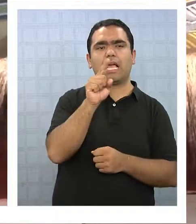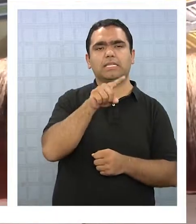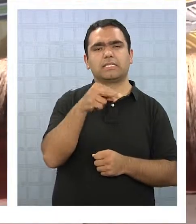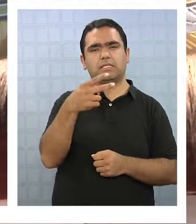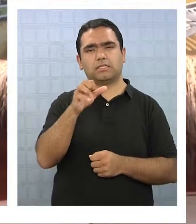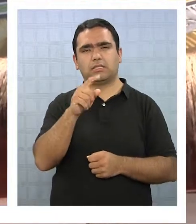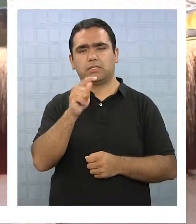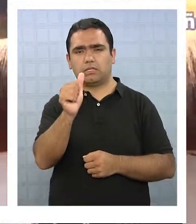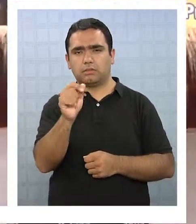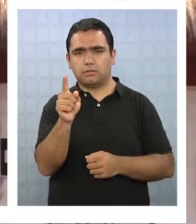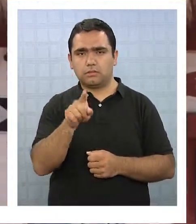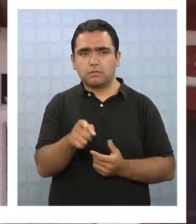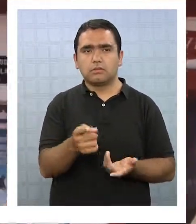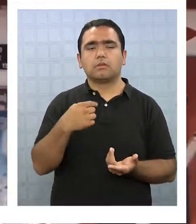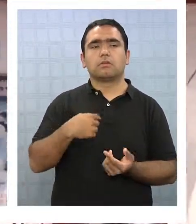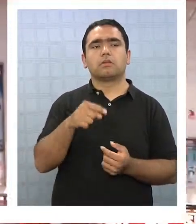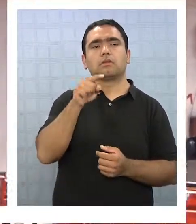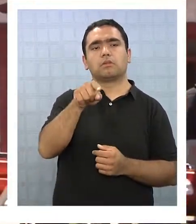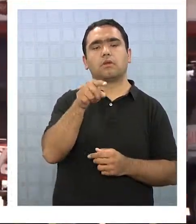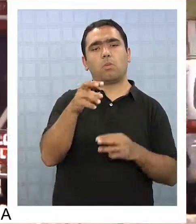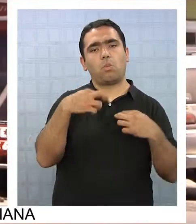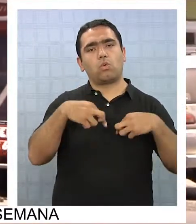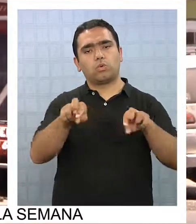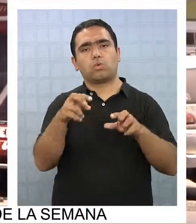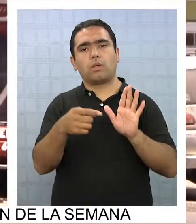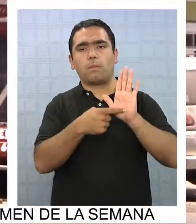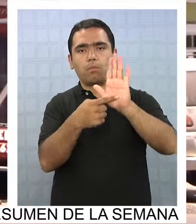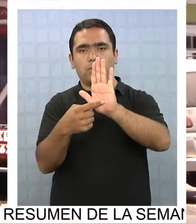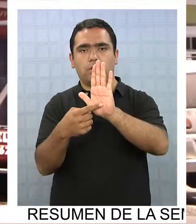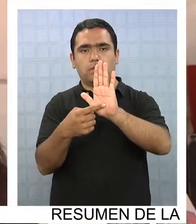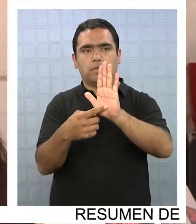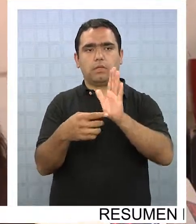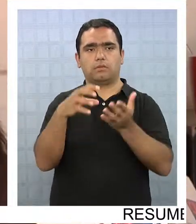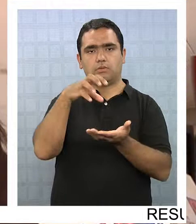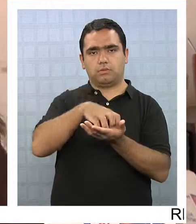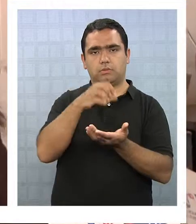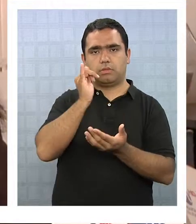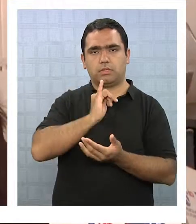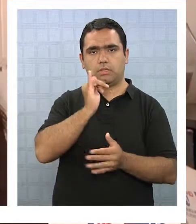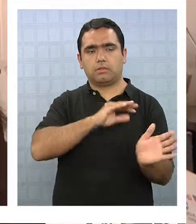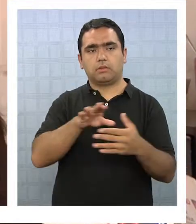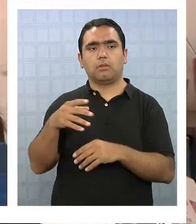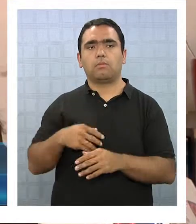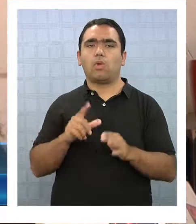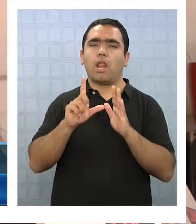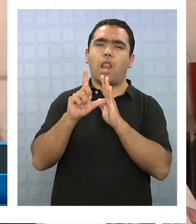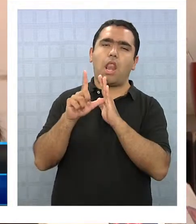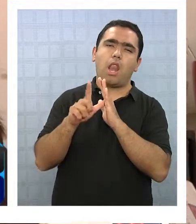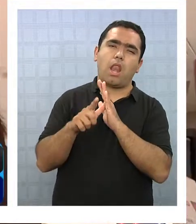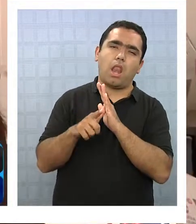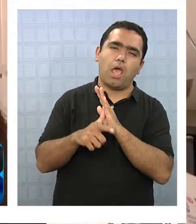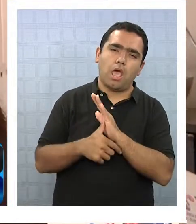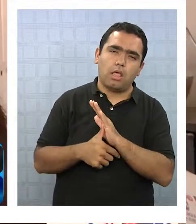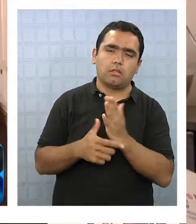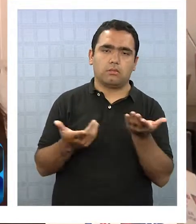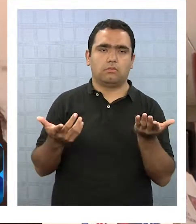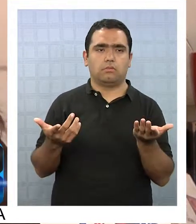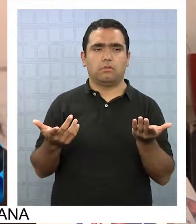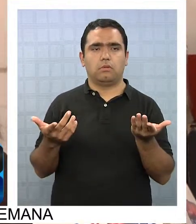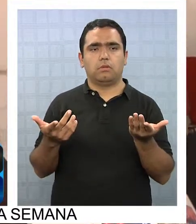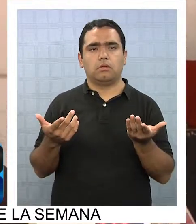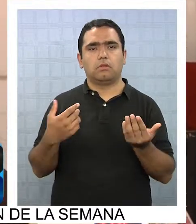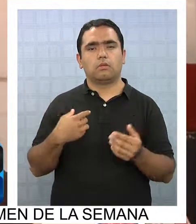acá en Iquique, que es una gran oportunidad para mostrar la ciudad. Muy lento. O sea, no había... Se supone que se...